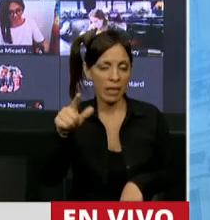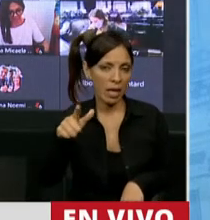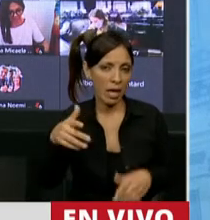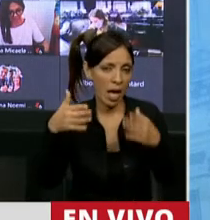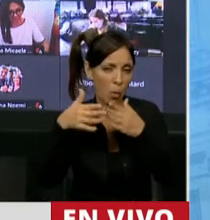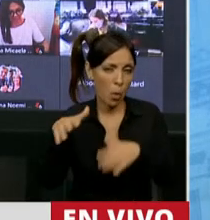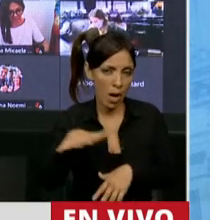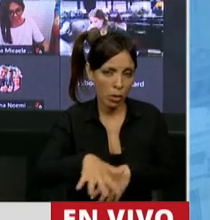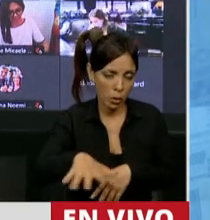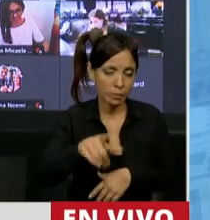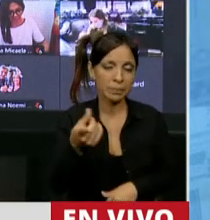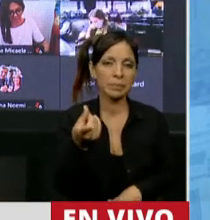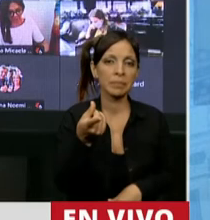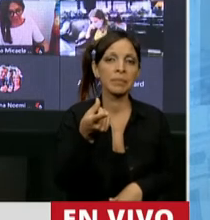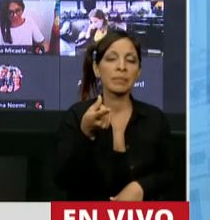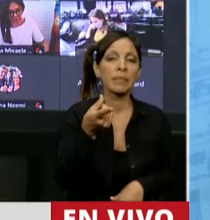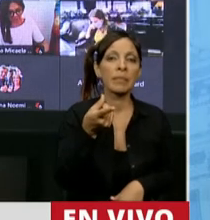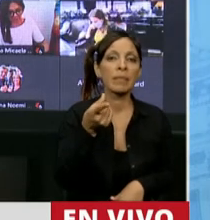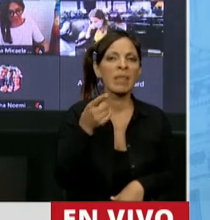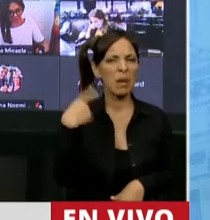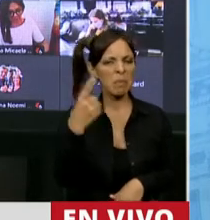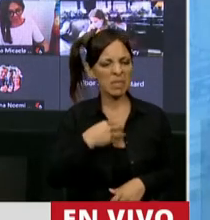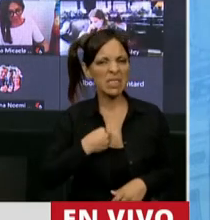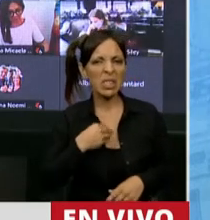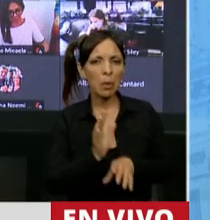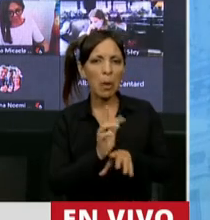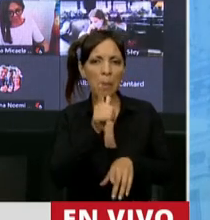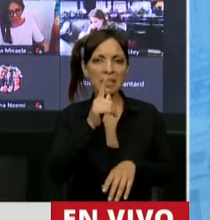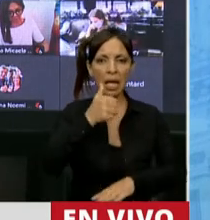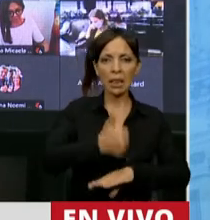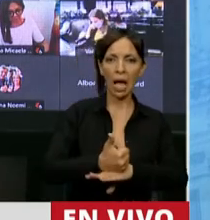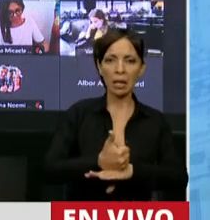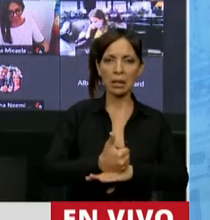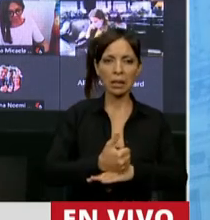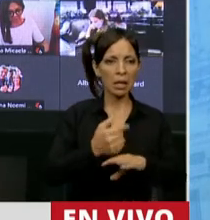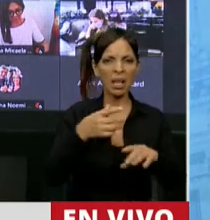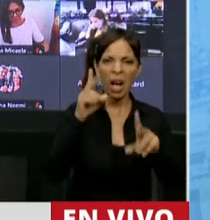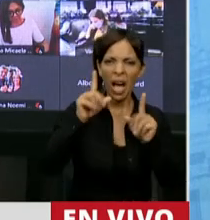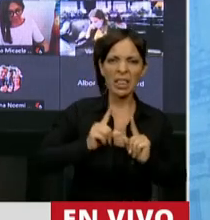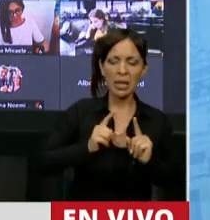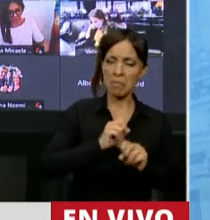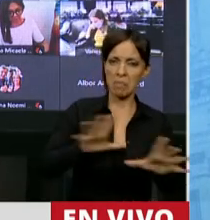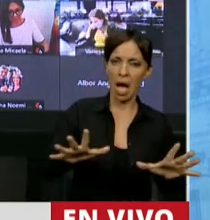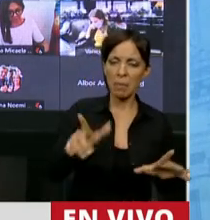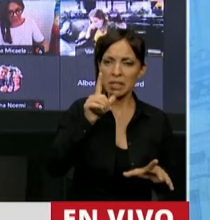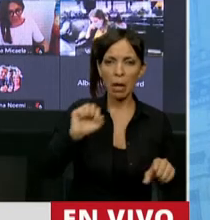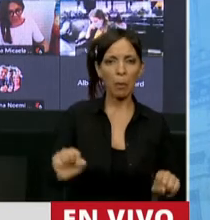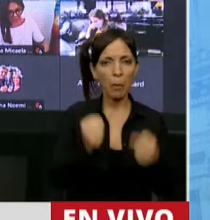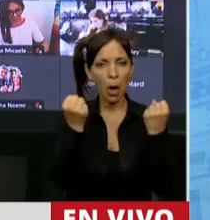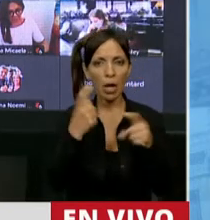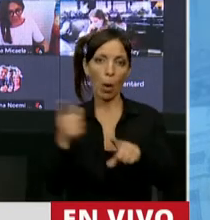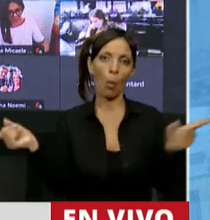es que parecería ser que están con bronca porque tuvieron que volver a trabajar lo que todos los